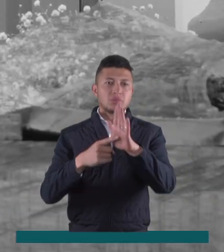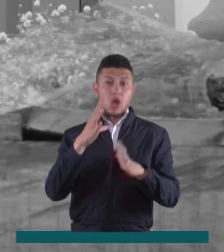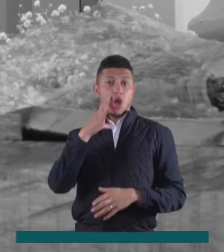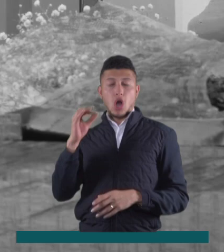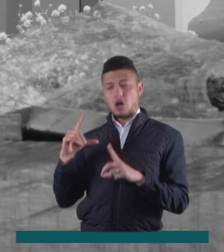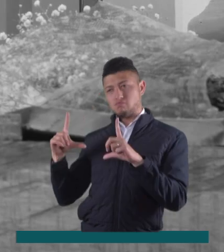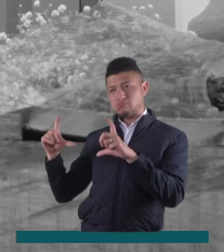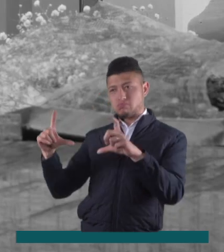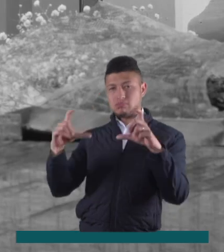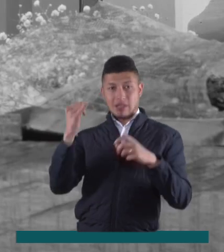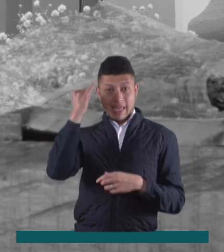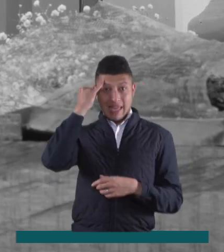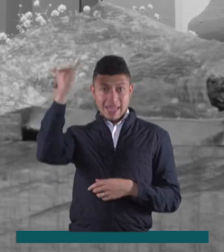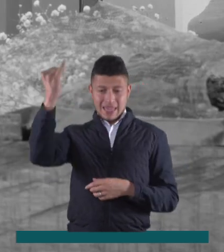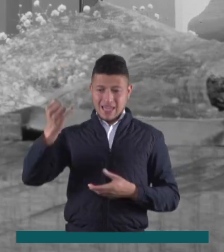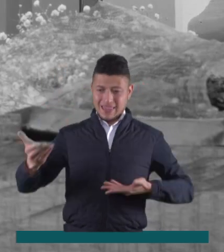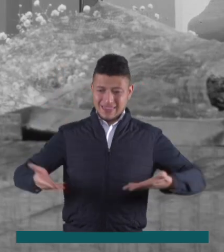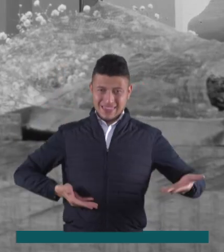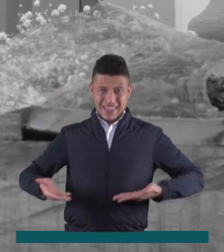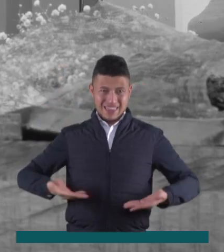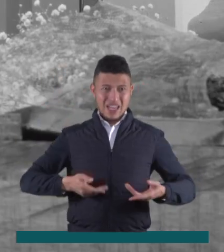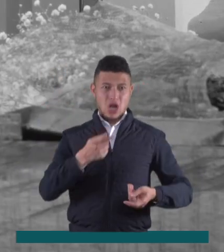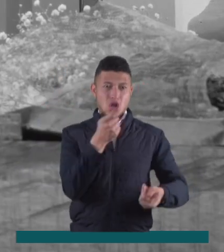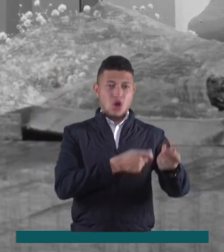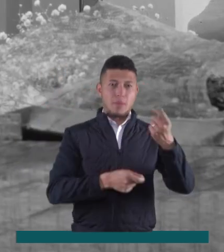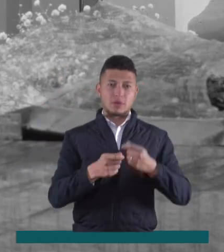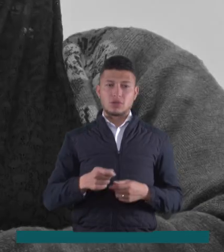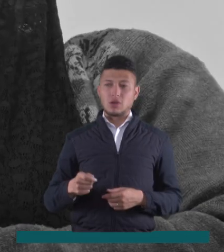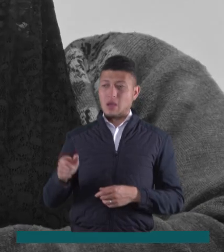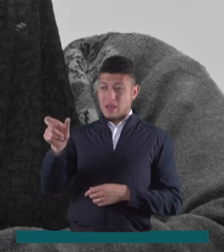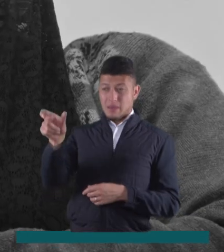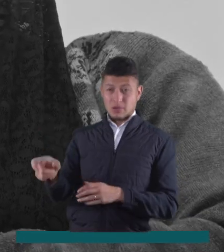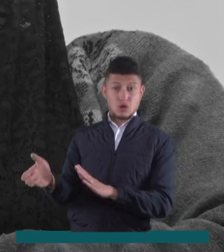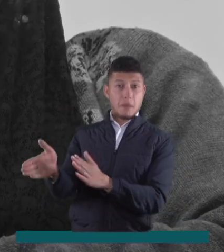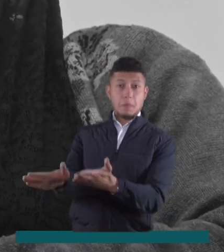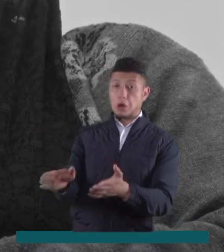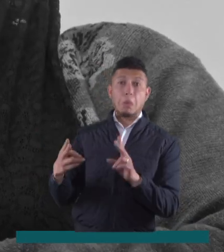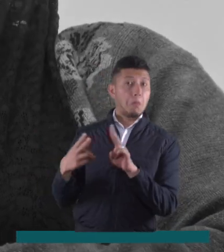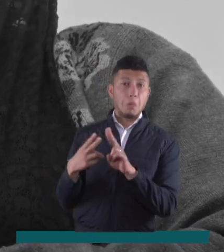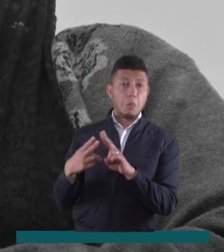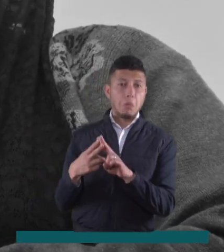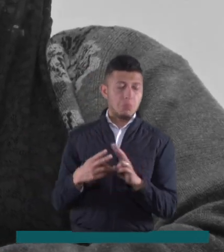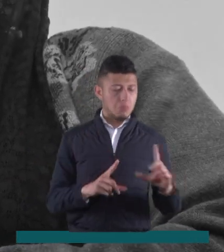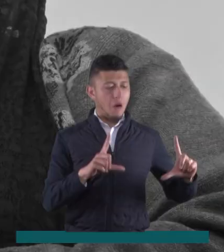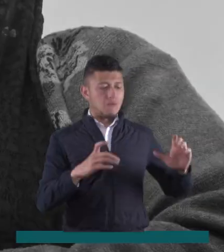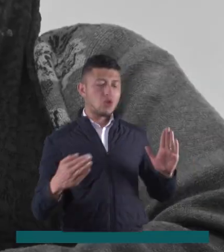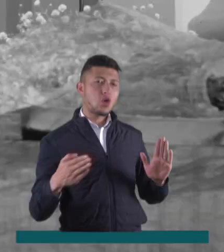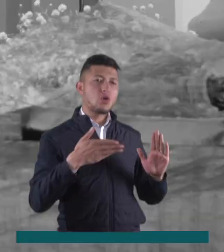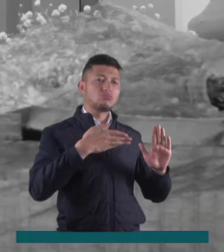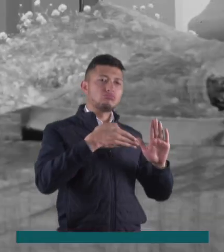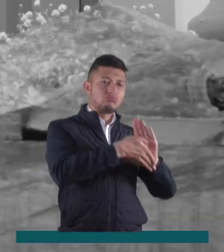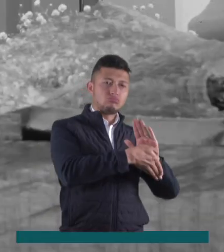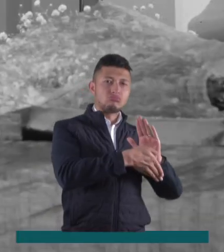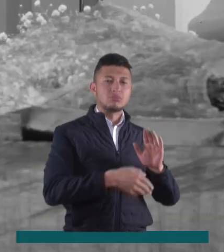fotógrafo al que se le ocurre instalar en una vitrina de su local comercial la foto de un difunto que nadie conoce.